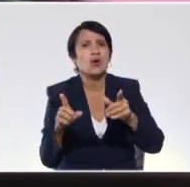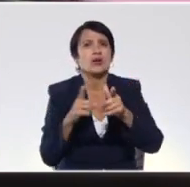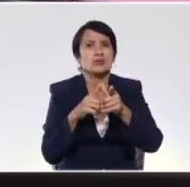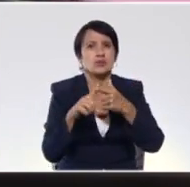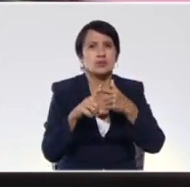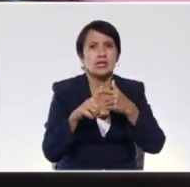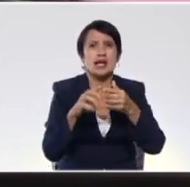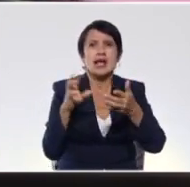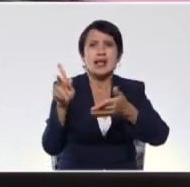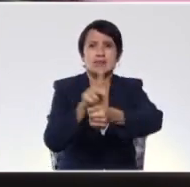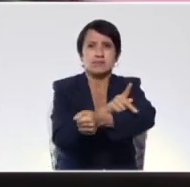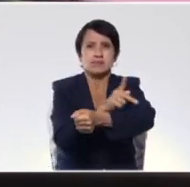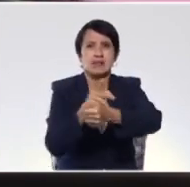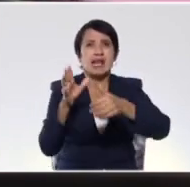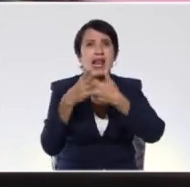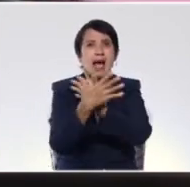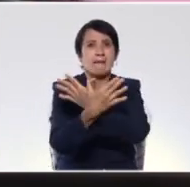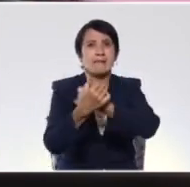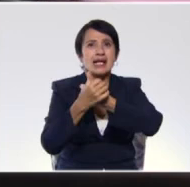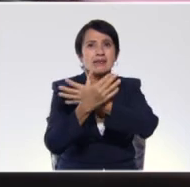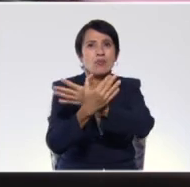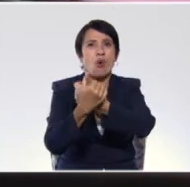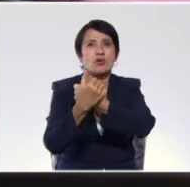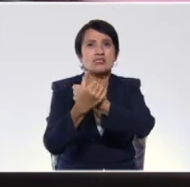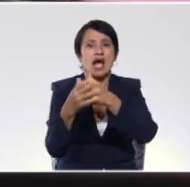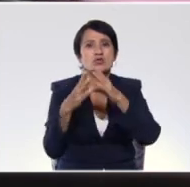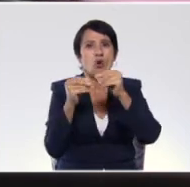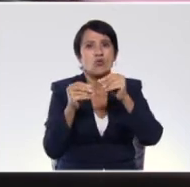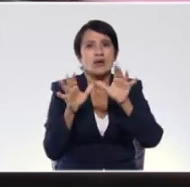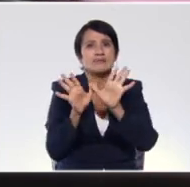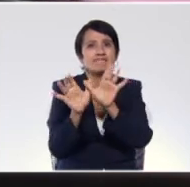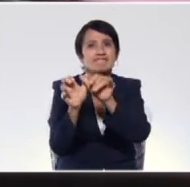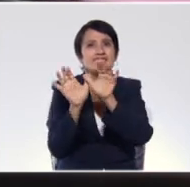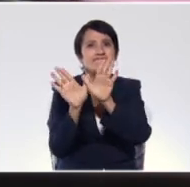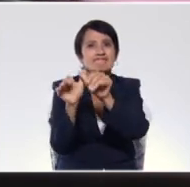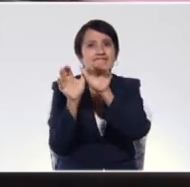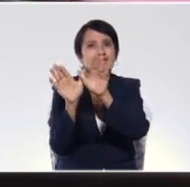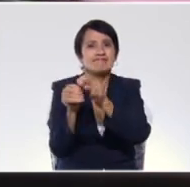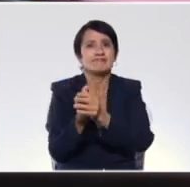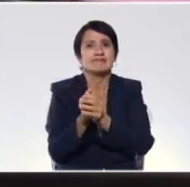fragmento del poema La Mariposa de Germán Verdiales. Dice,